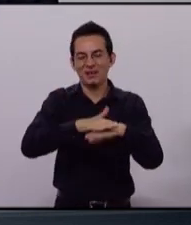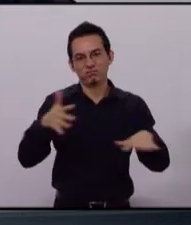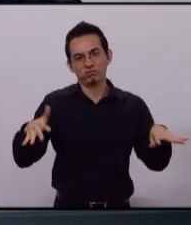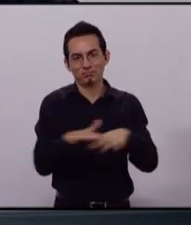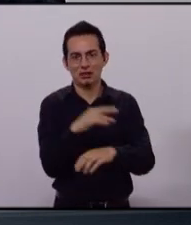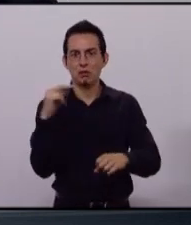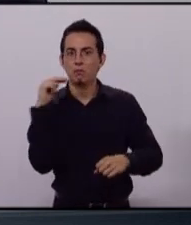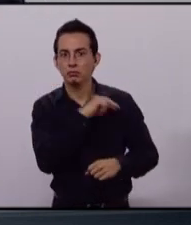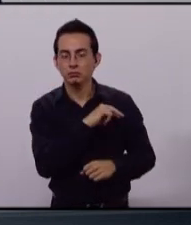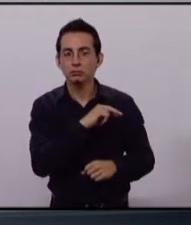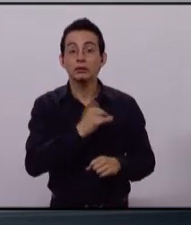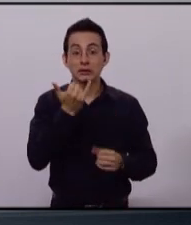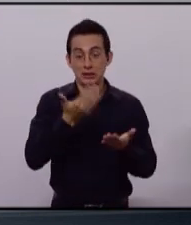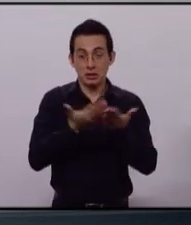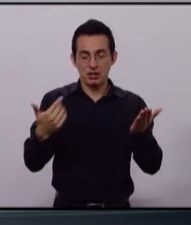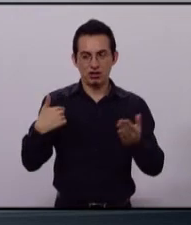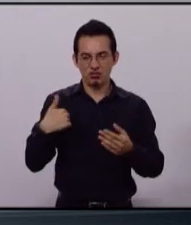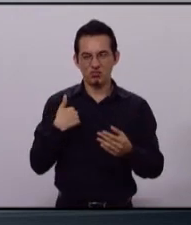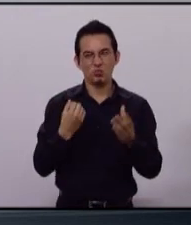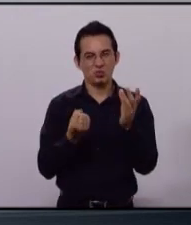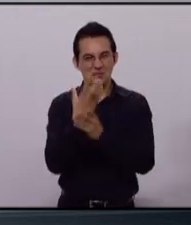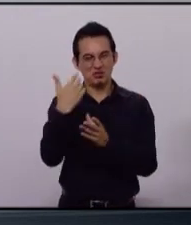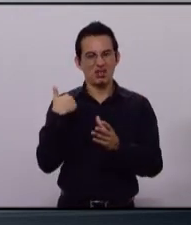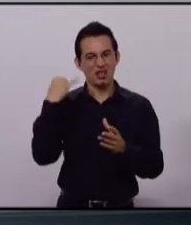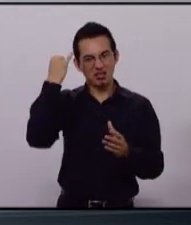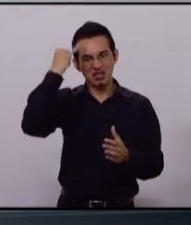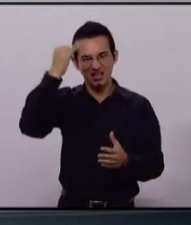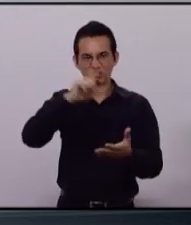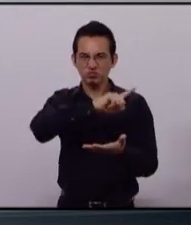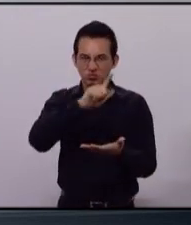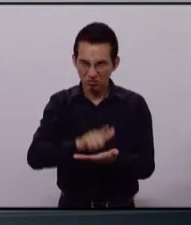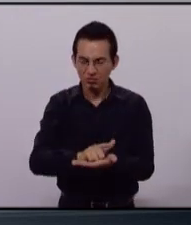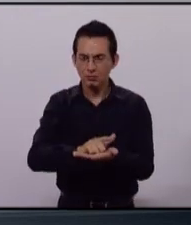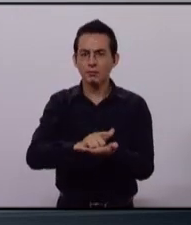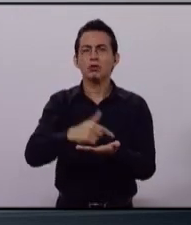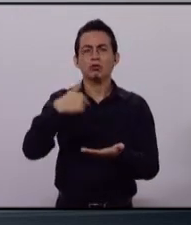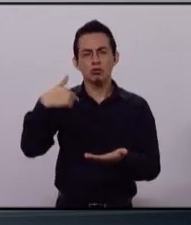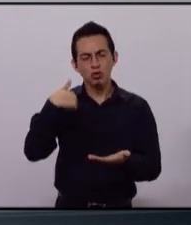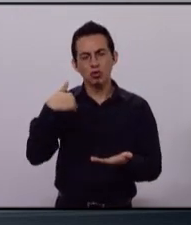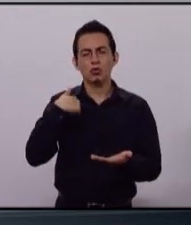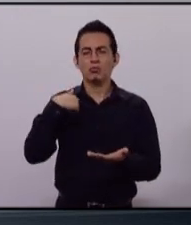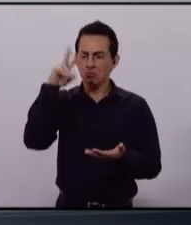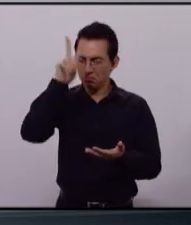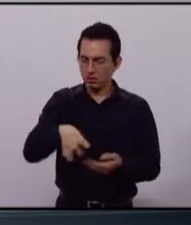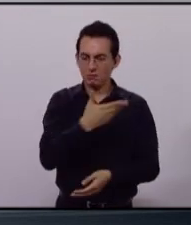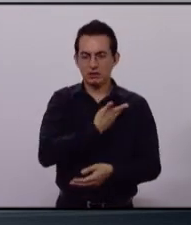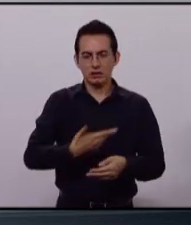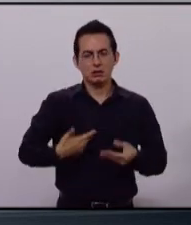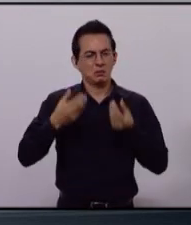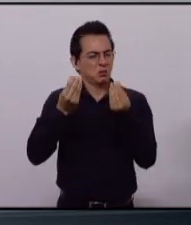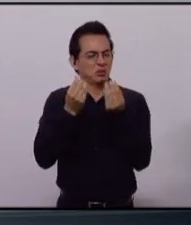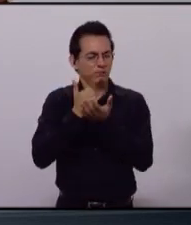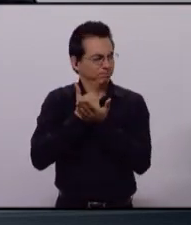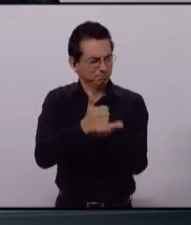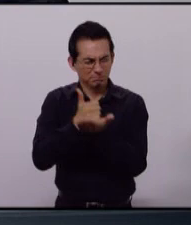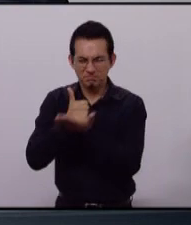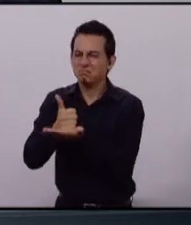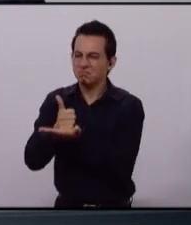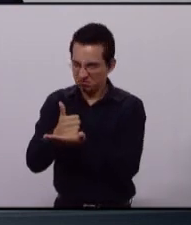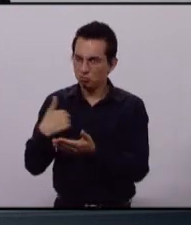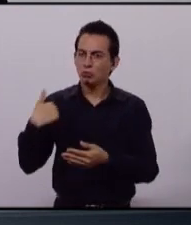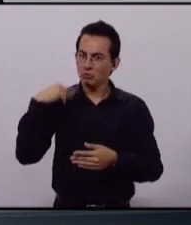En mi mandato, seré un presidente que ayudaría mucho a la gente. Nos encontramos